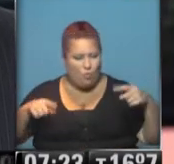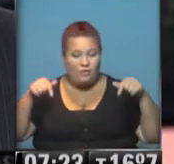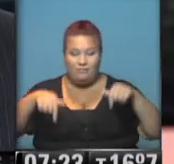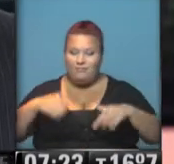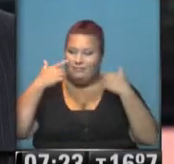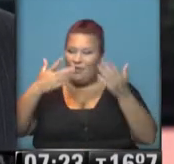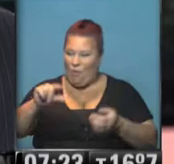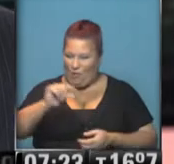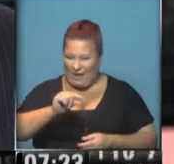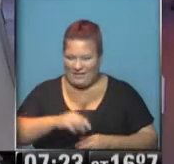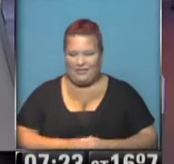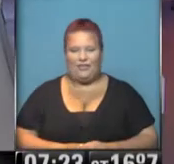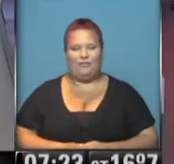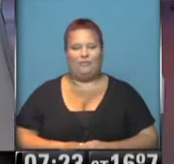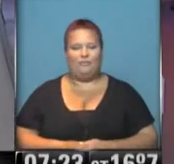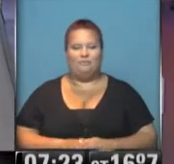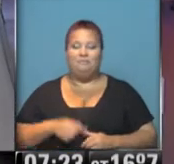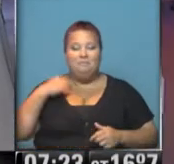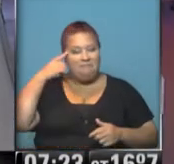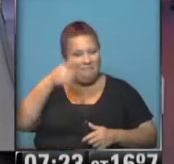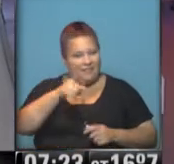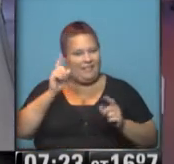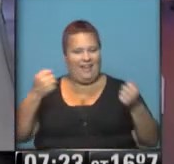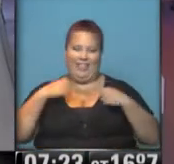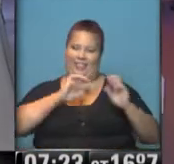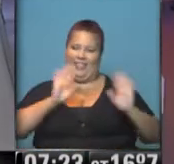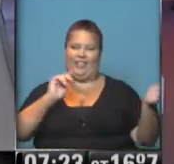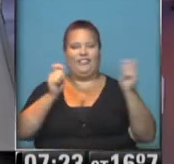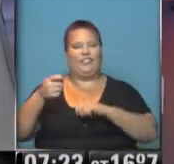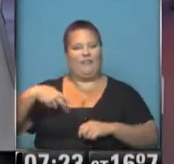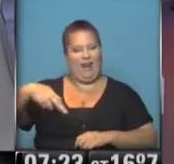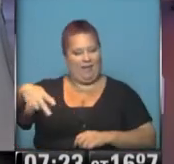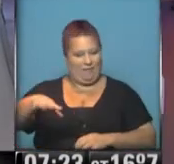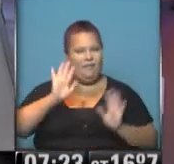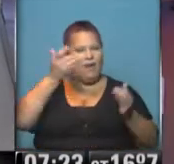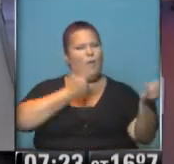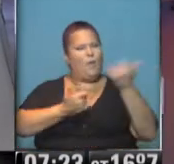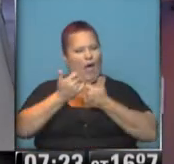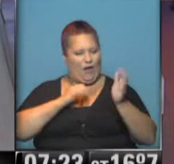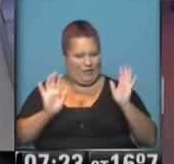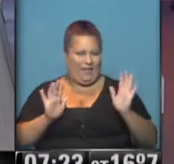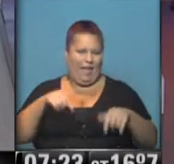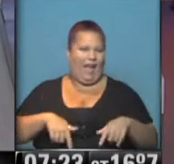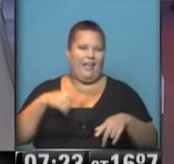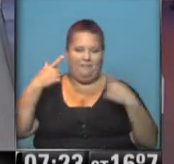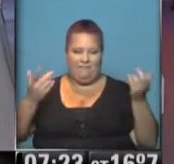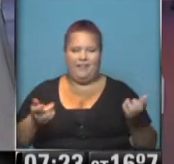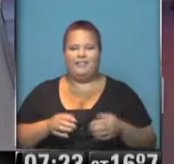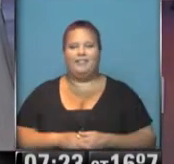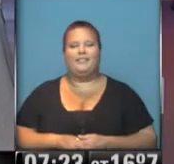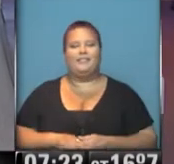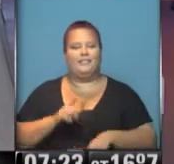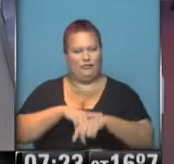vamos a hablar en minutos acá en Visión 7. Me parece que Alejo también dejó de correr para ir al caminatón. Después nos va a contar porque tenemos esta imagen. Bueno, tenemos